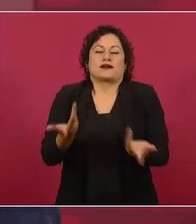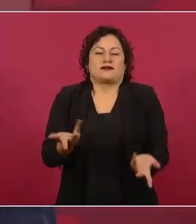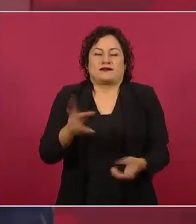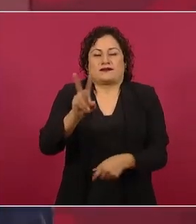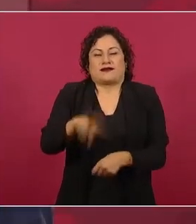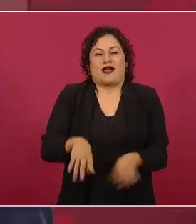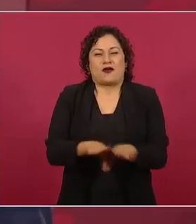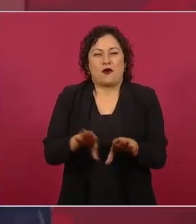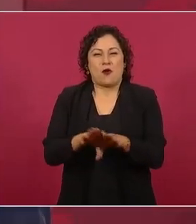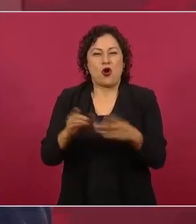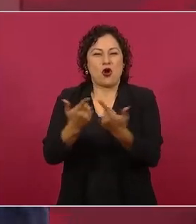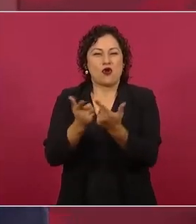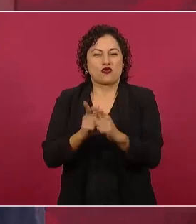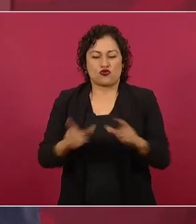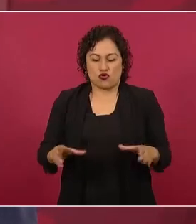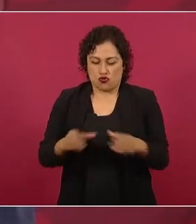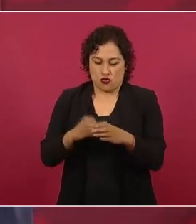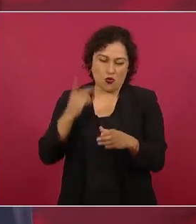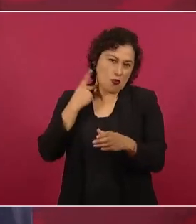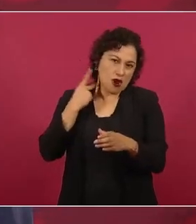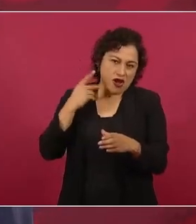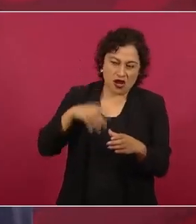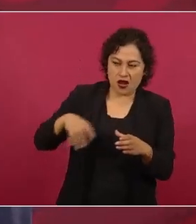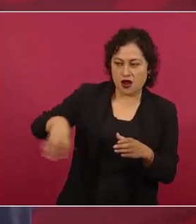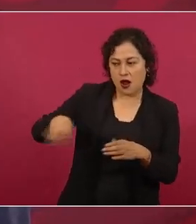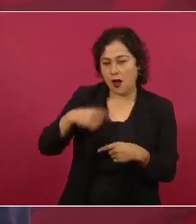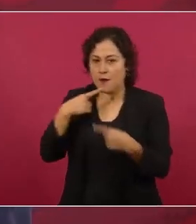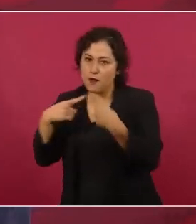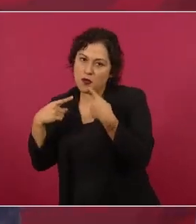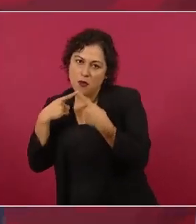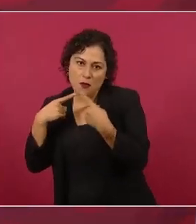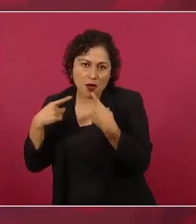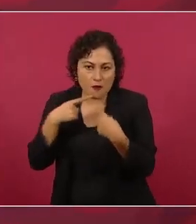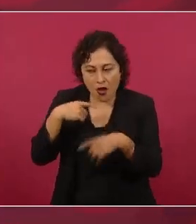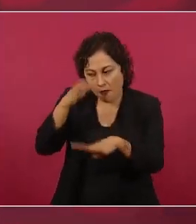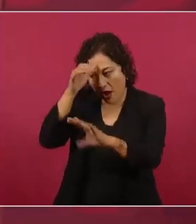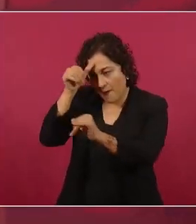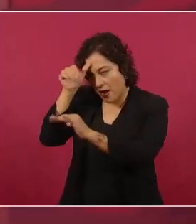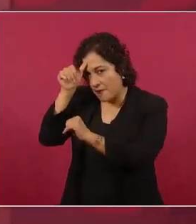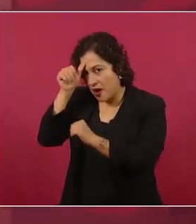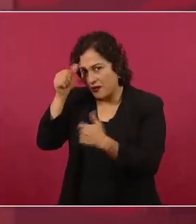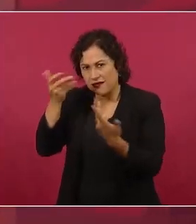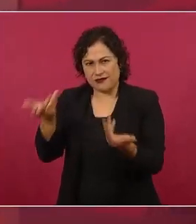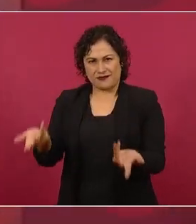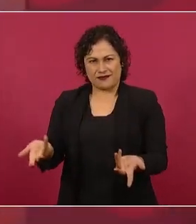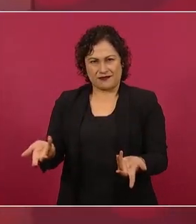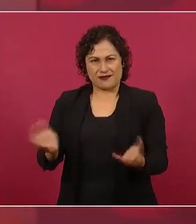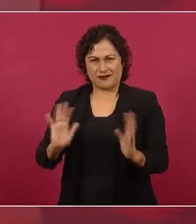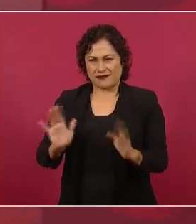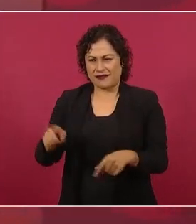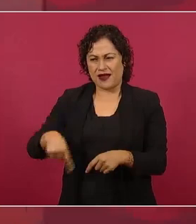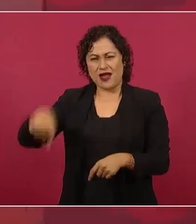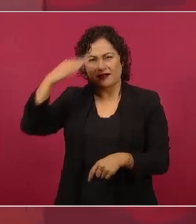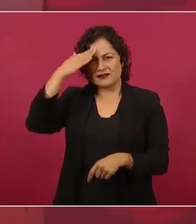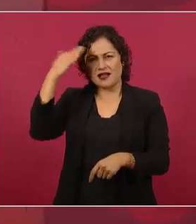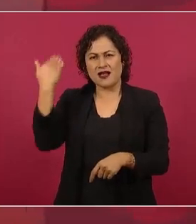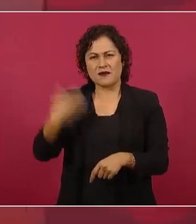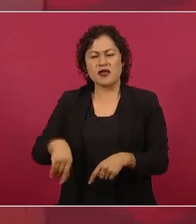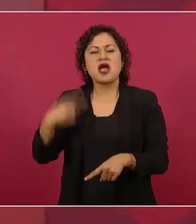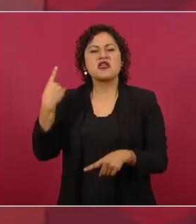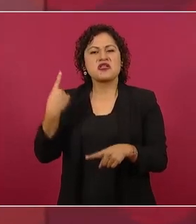de antemano. Se sabía quiénes iban a quedar como